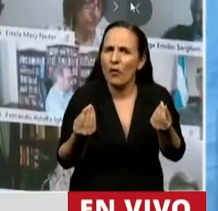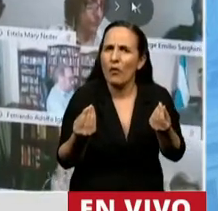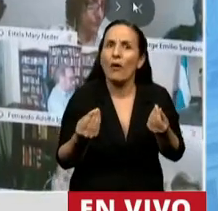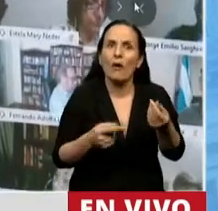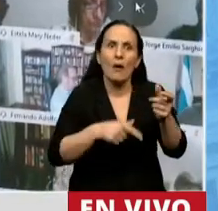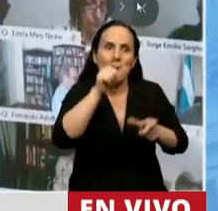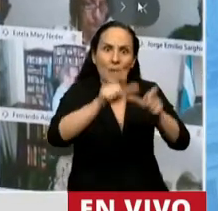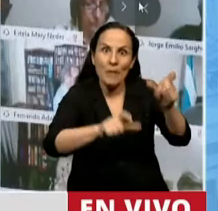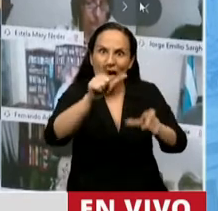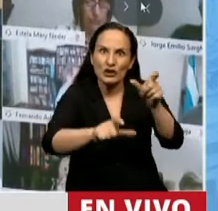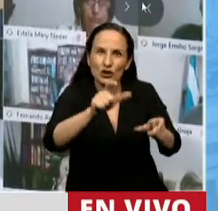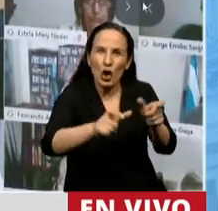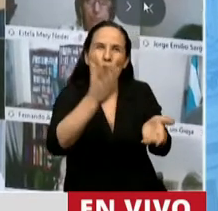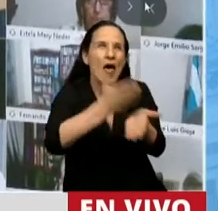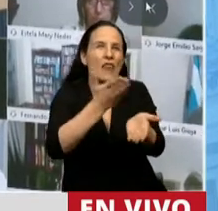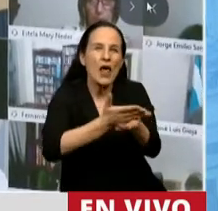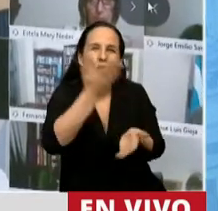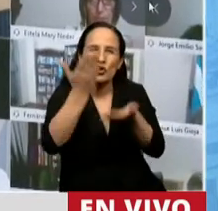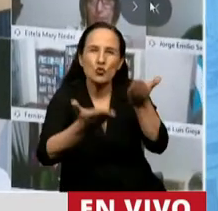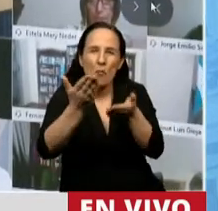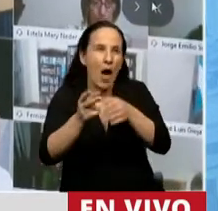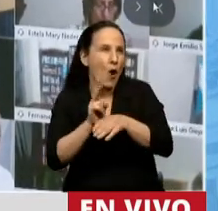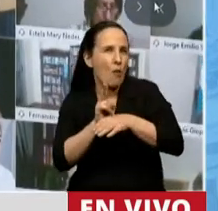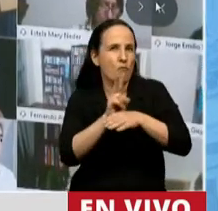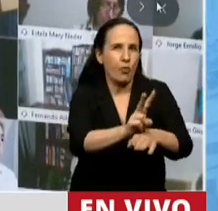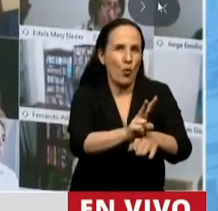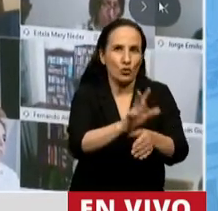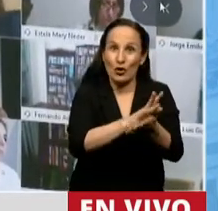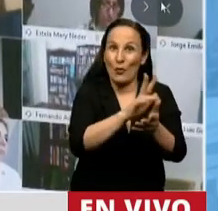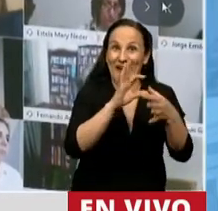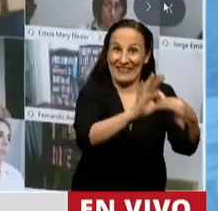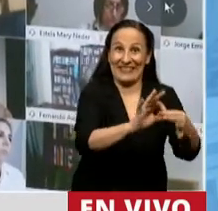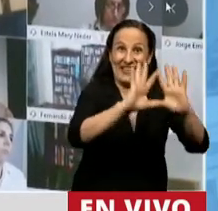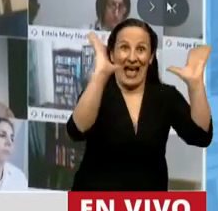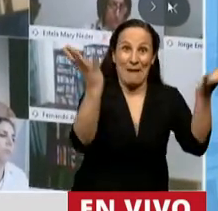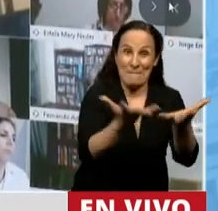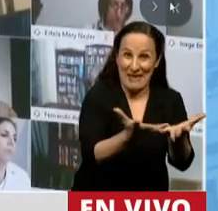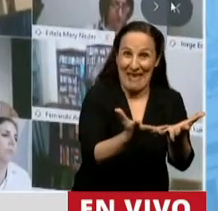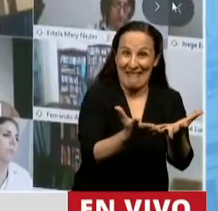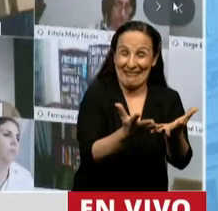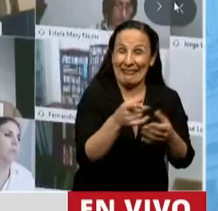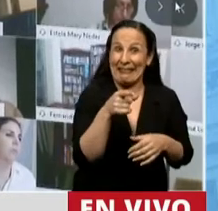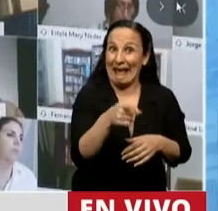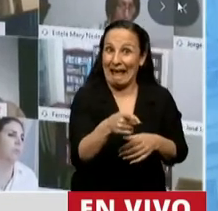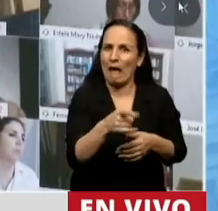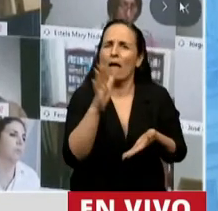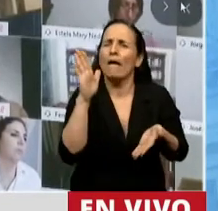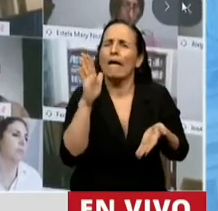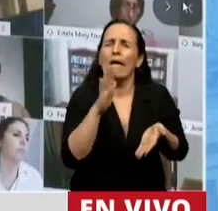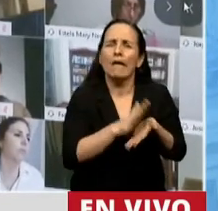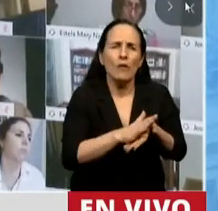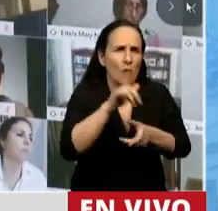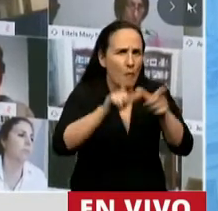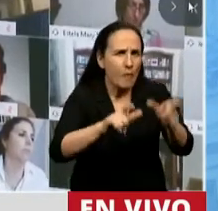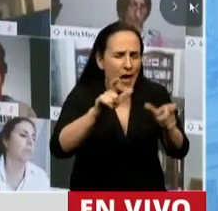personas defensoras de derechos humanos en asuntos ambientales y que tiene que ver con su compromiso